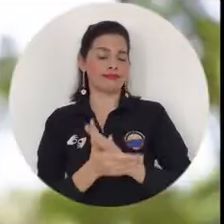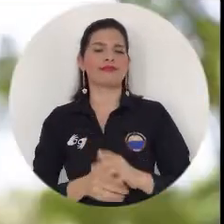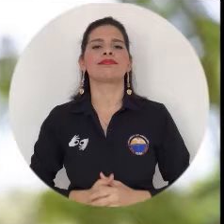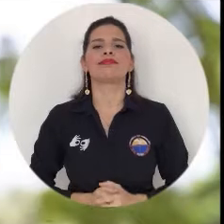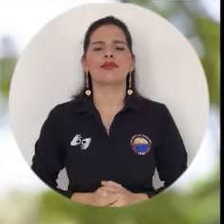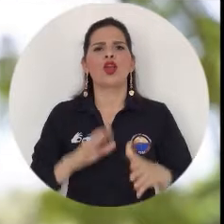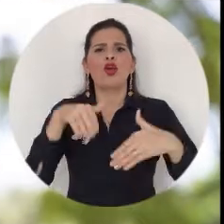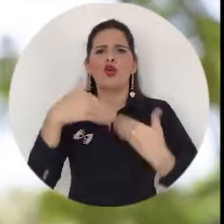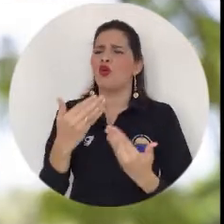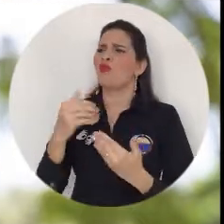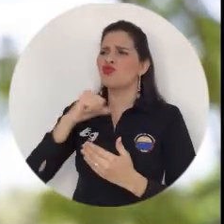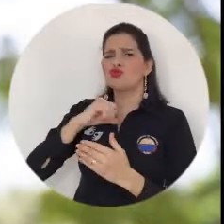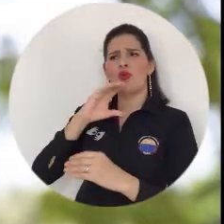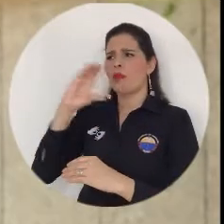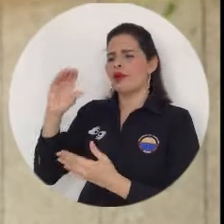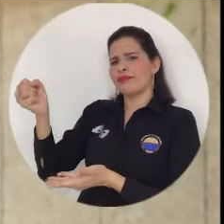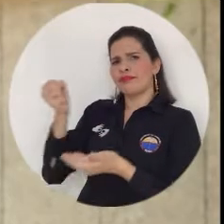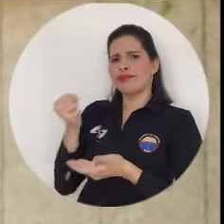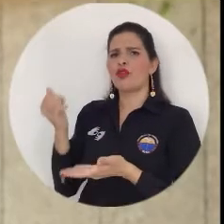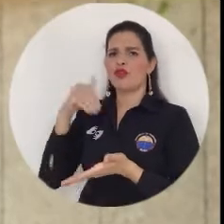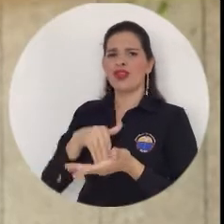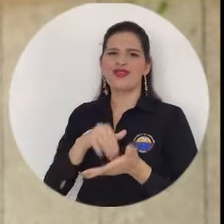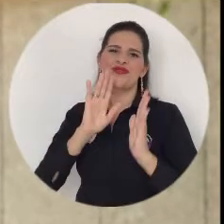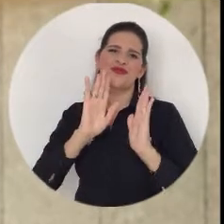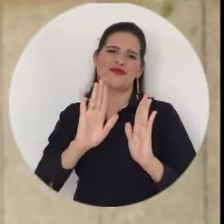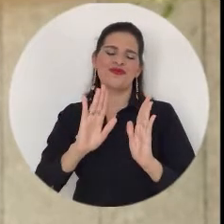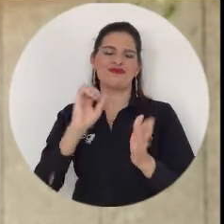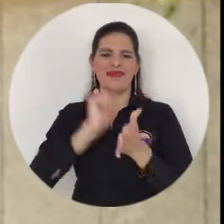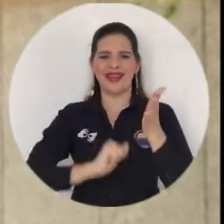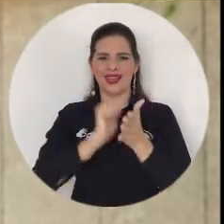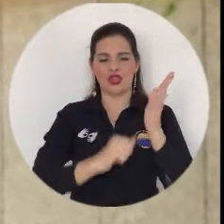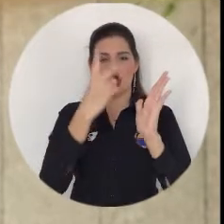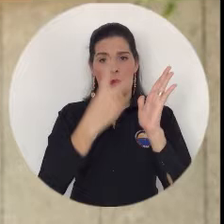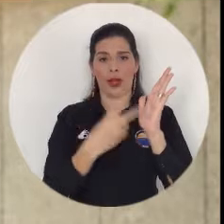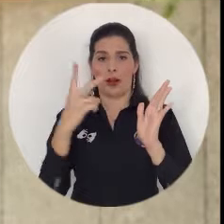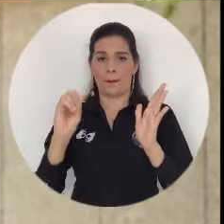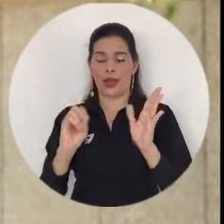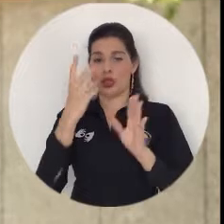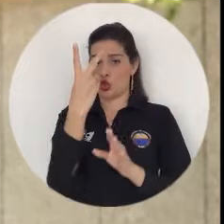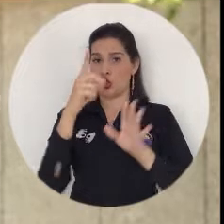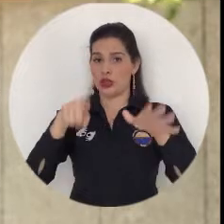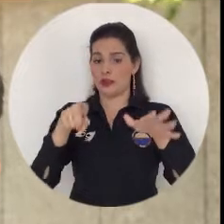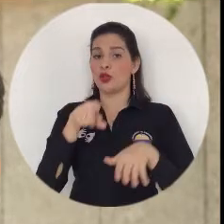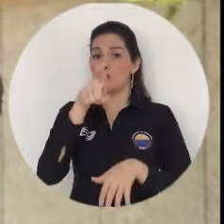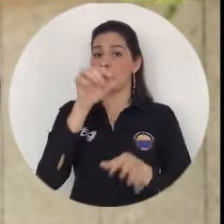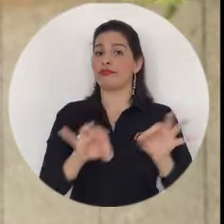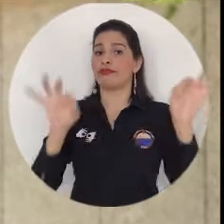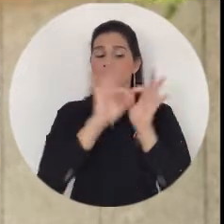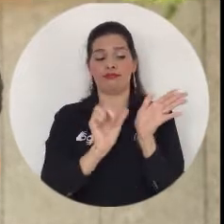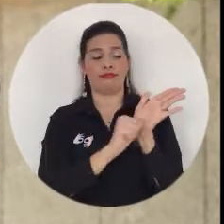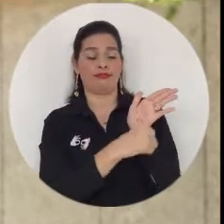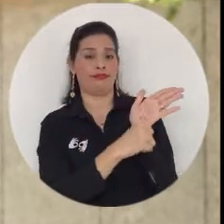reembolso de valor que tienes a tu favor por concepto de pago de matrícula en el 2022, debes tener a la mano tu documento de identidad